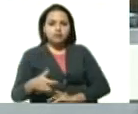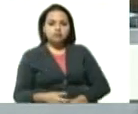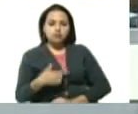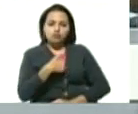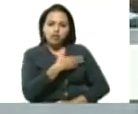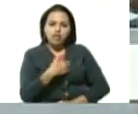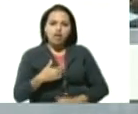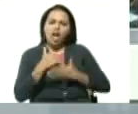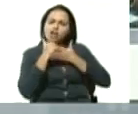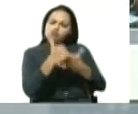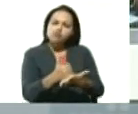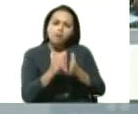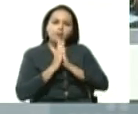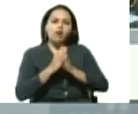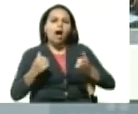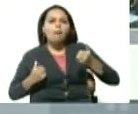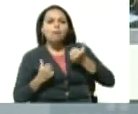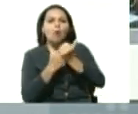ayuda vale apoyo